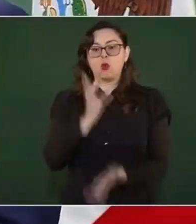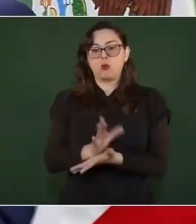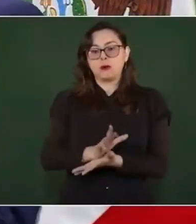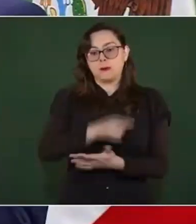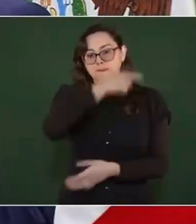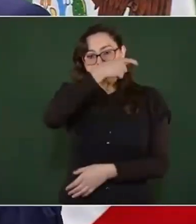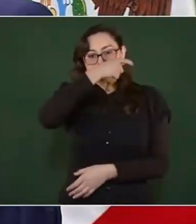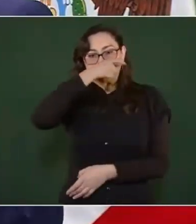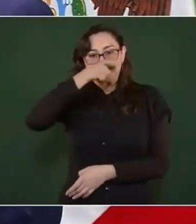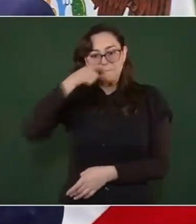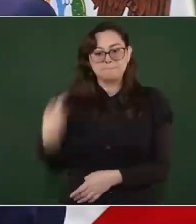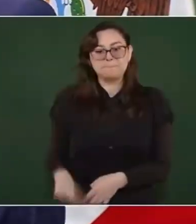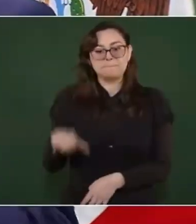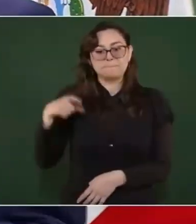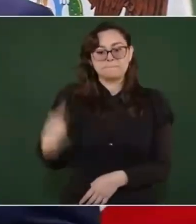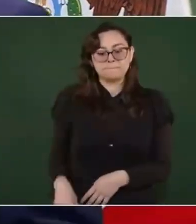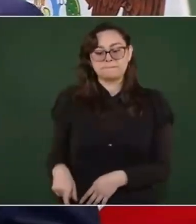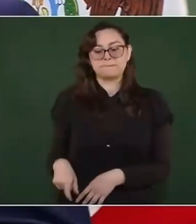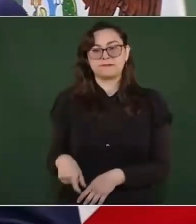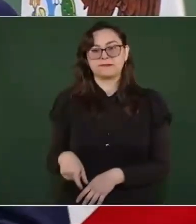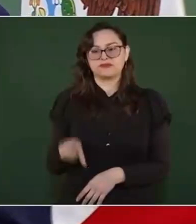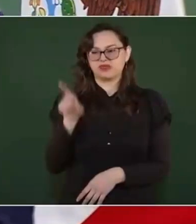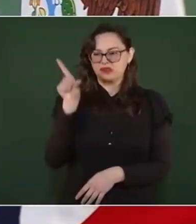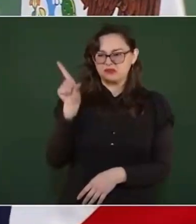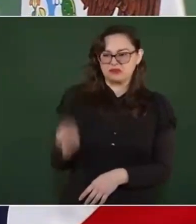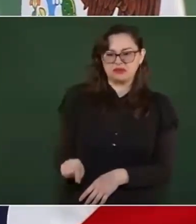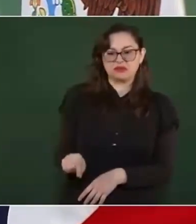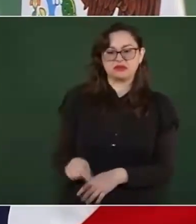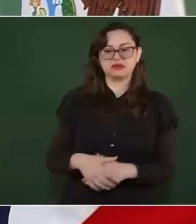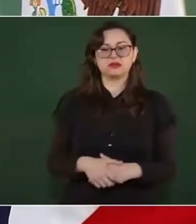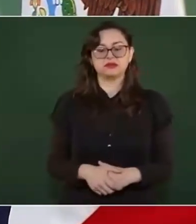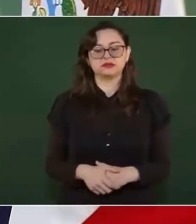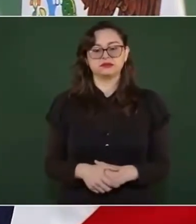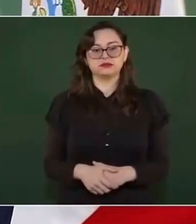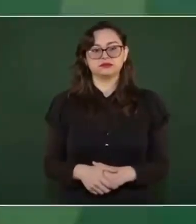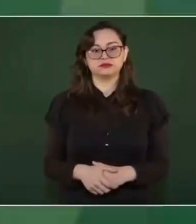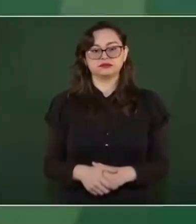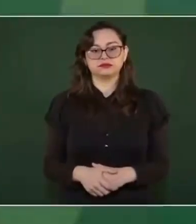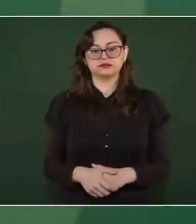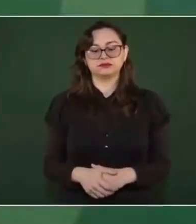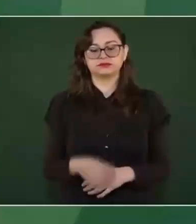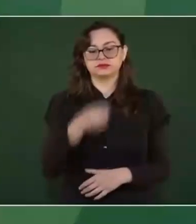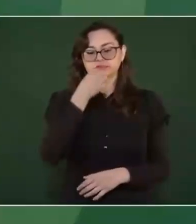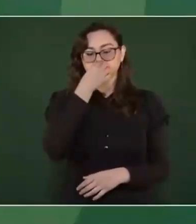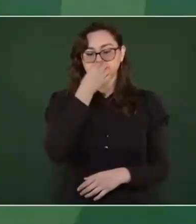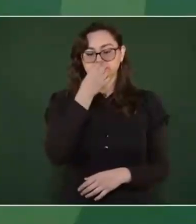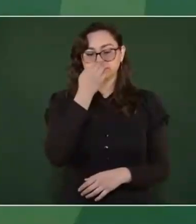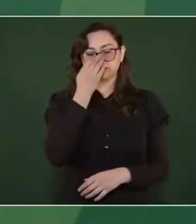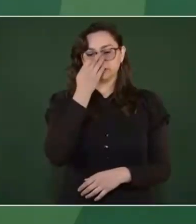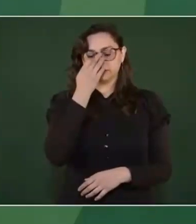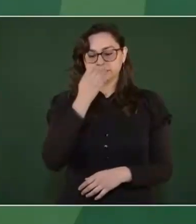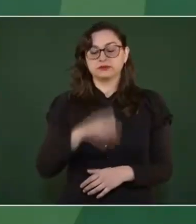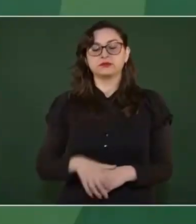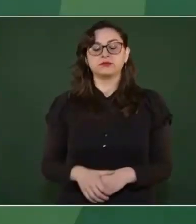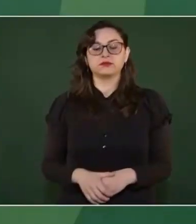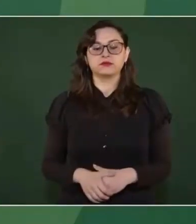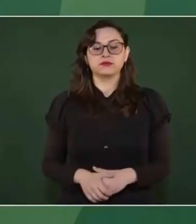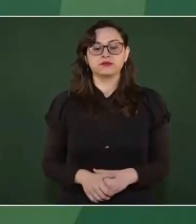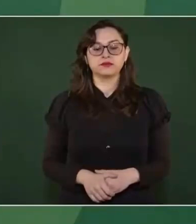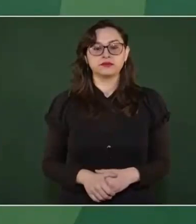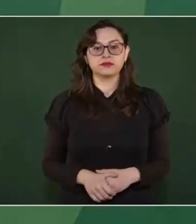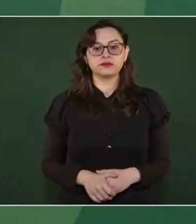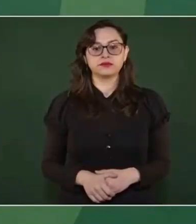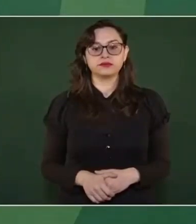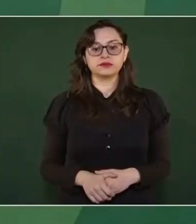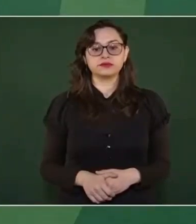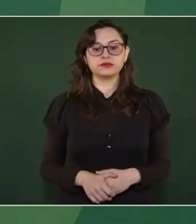Bueno, está también de